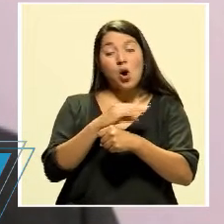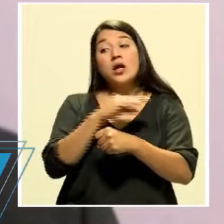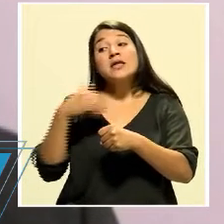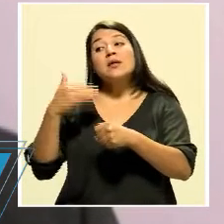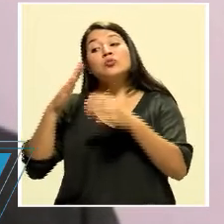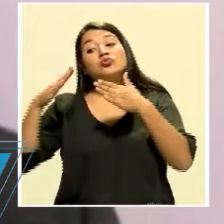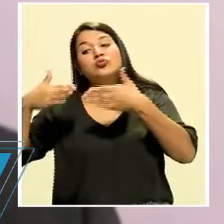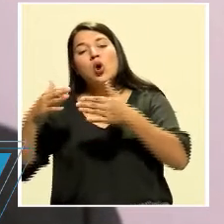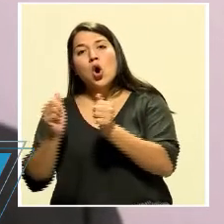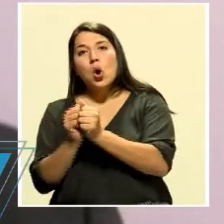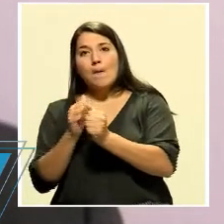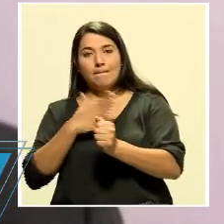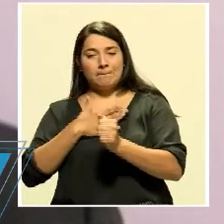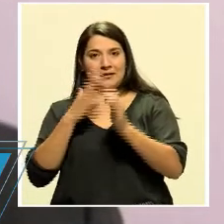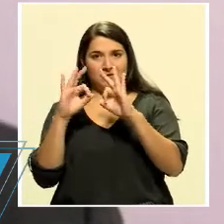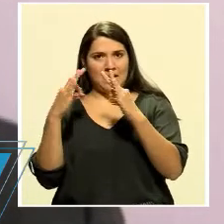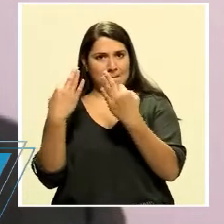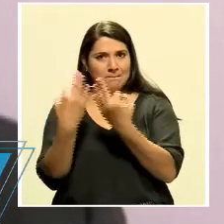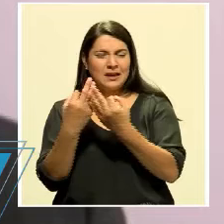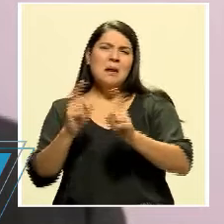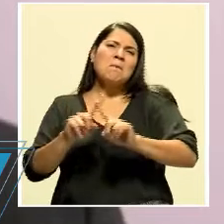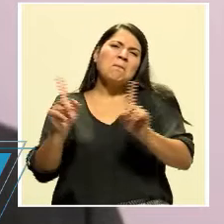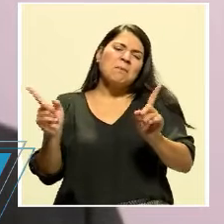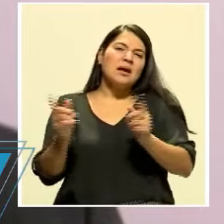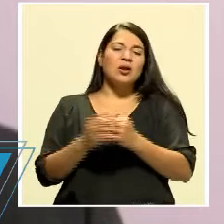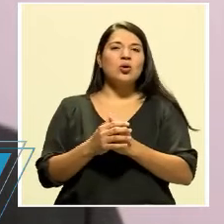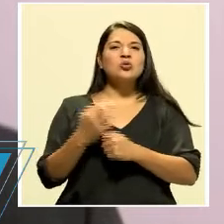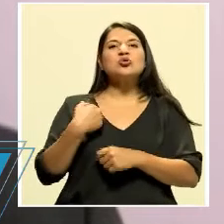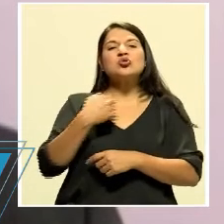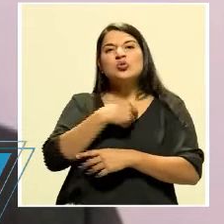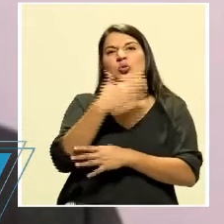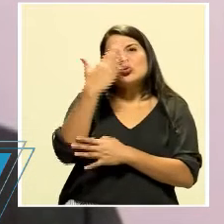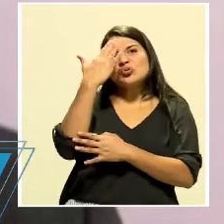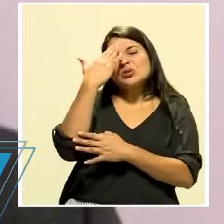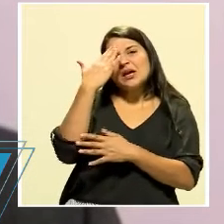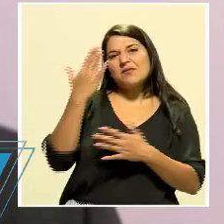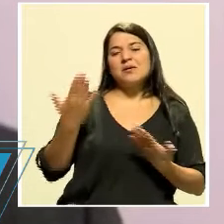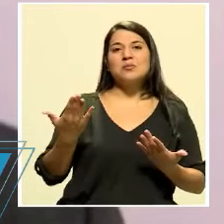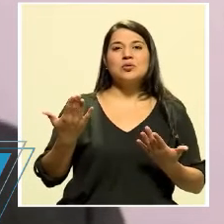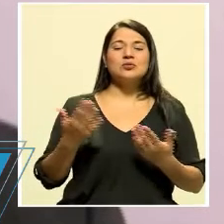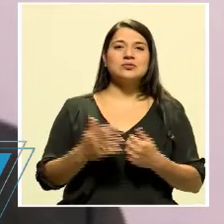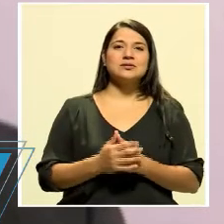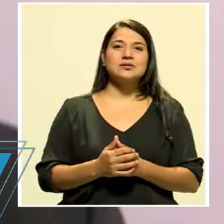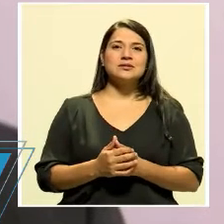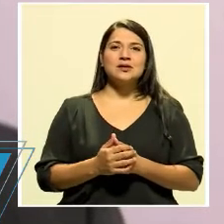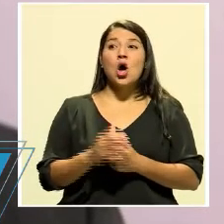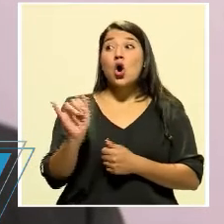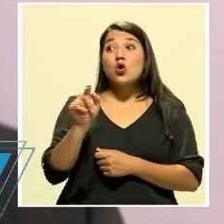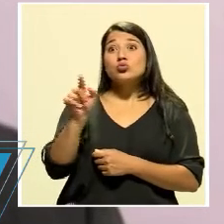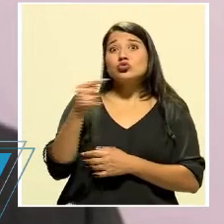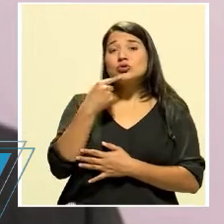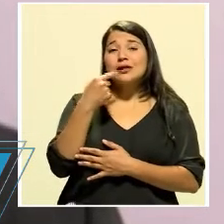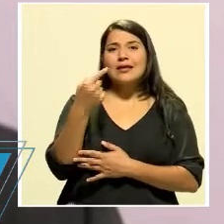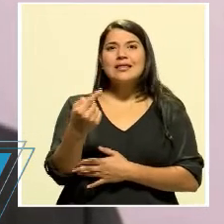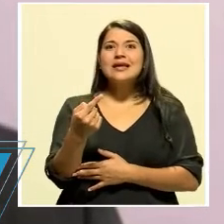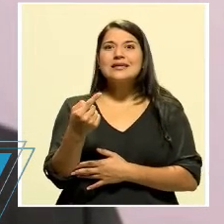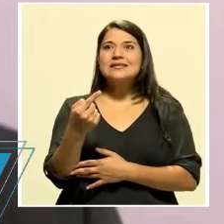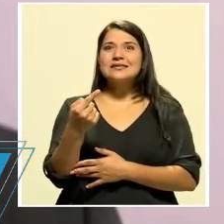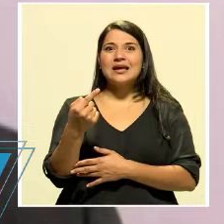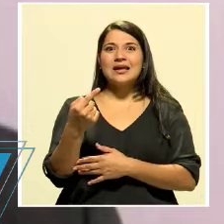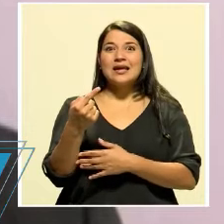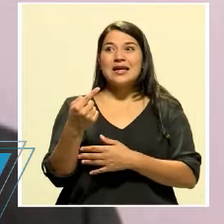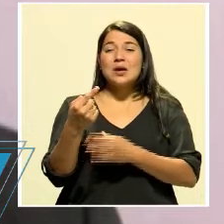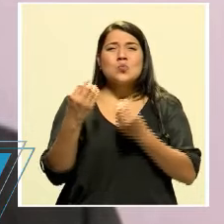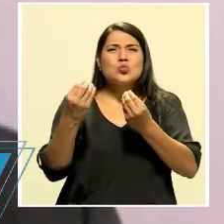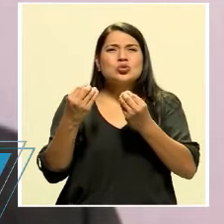familia, pero también uno sabe que en medio de esto, pues, hay, como usted dice, muchas atenciones